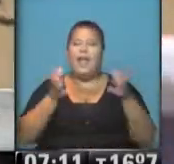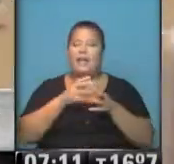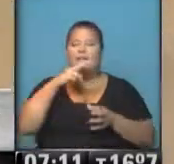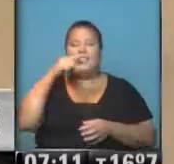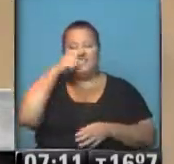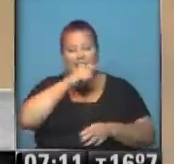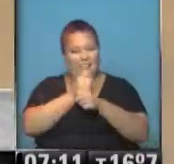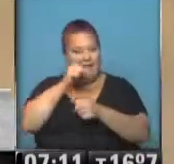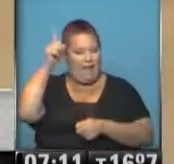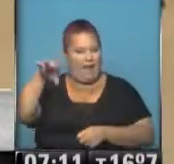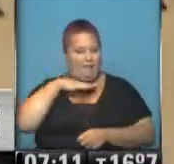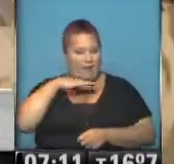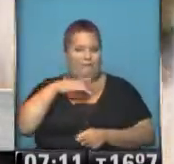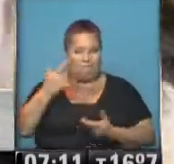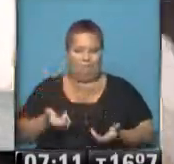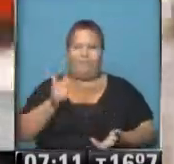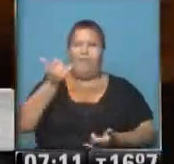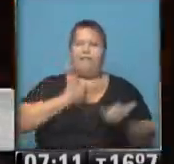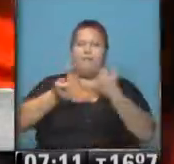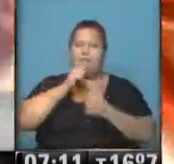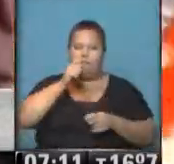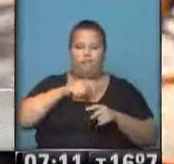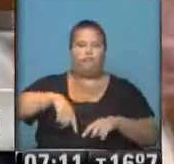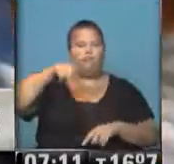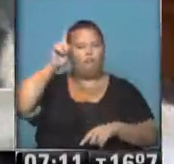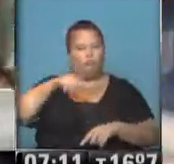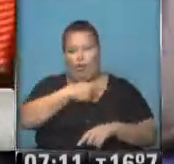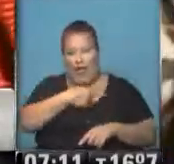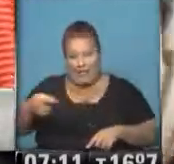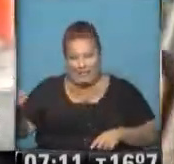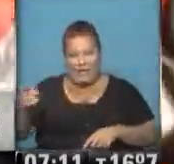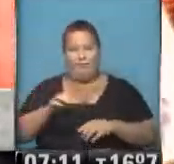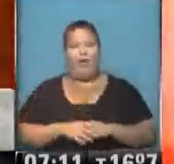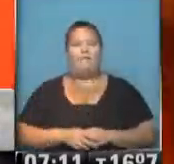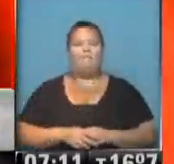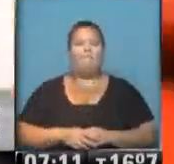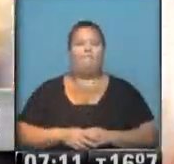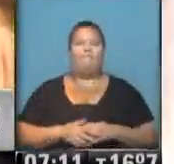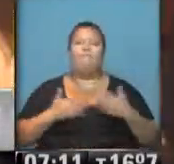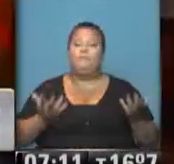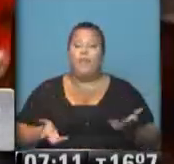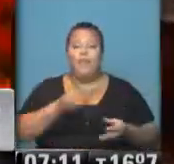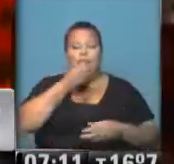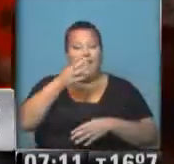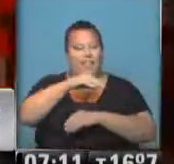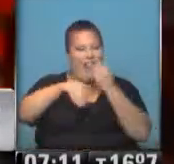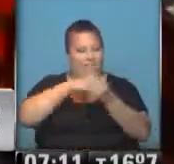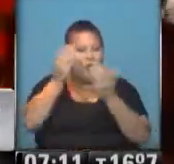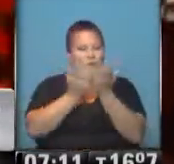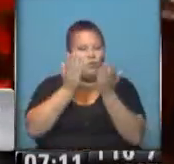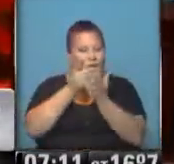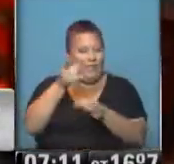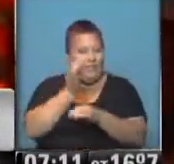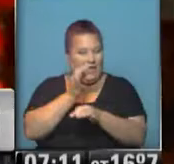7 trabajando en México. Sí, vamos a tener reportes durante toda la semana. Y bueno, el vocero de familiares y estudiantes de esta